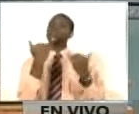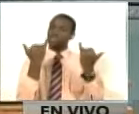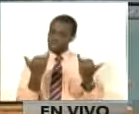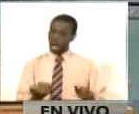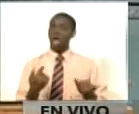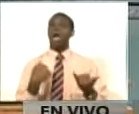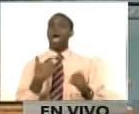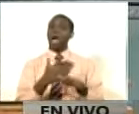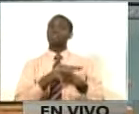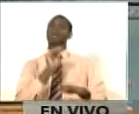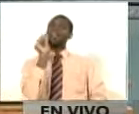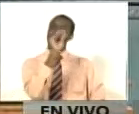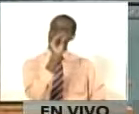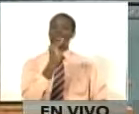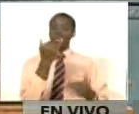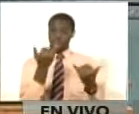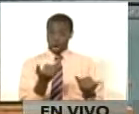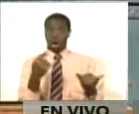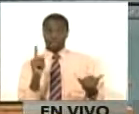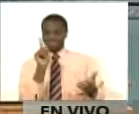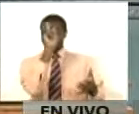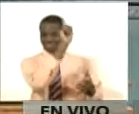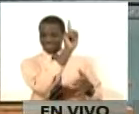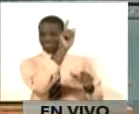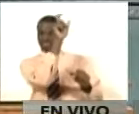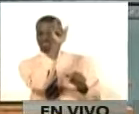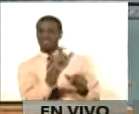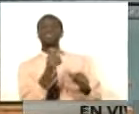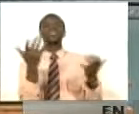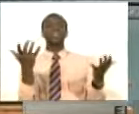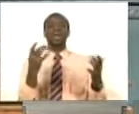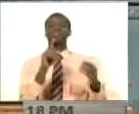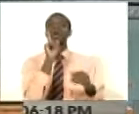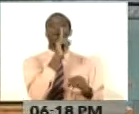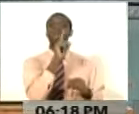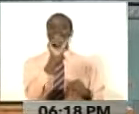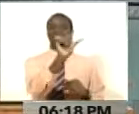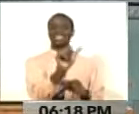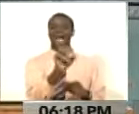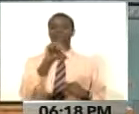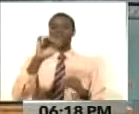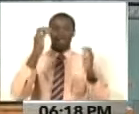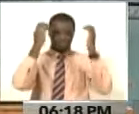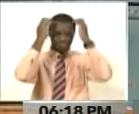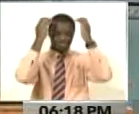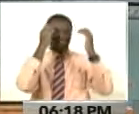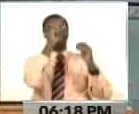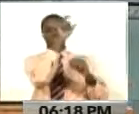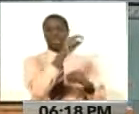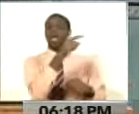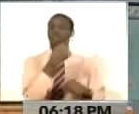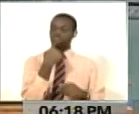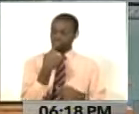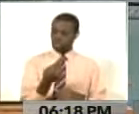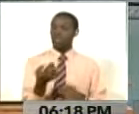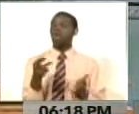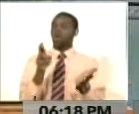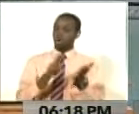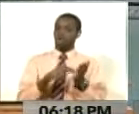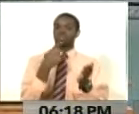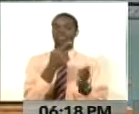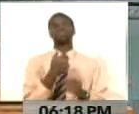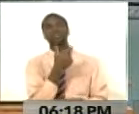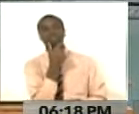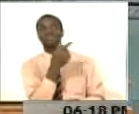representante en esa organización, el embajador Samuel Moncada, lo recordó. Cuando hacemos una revisión,